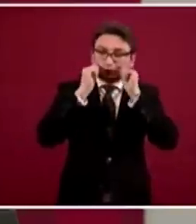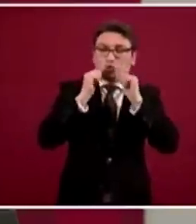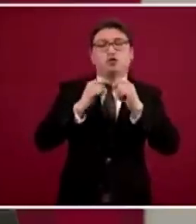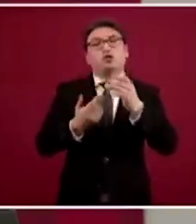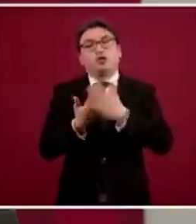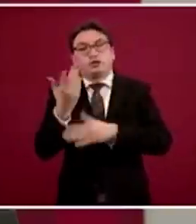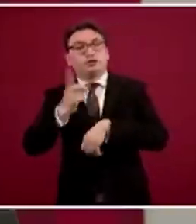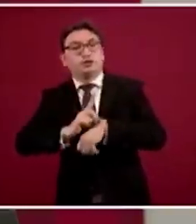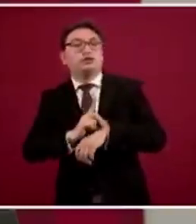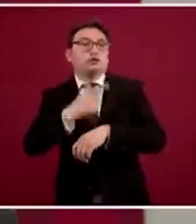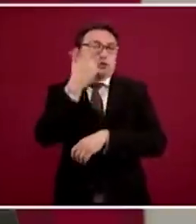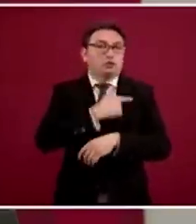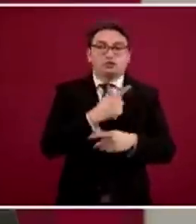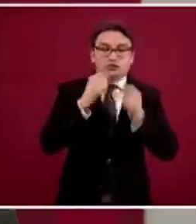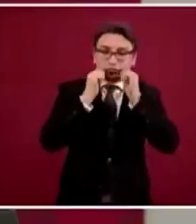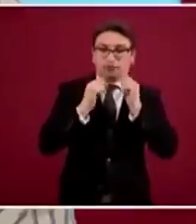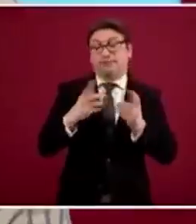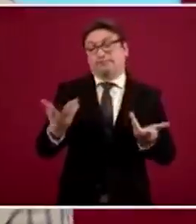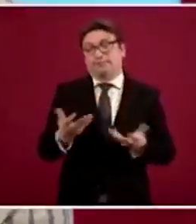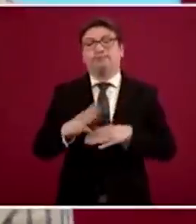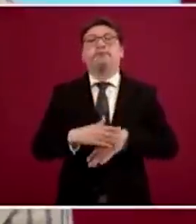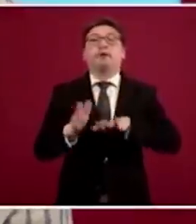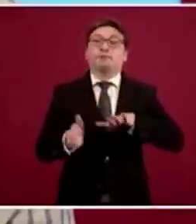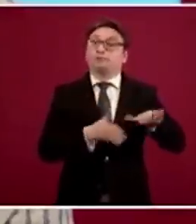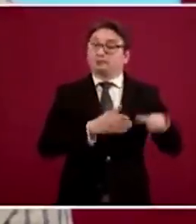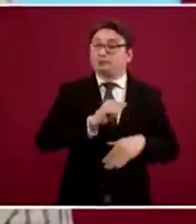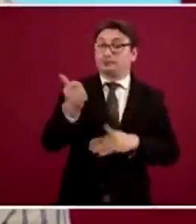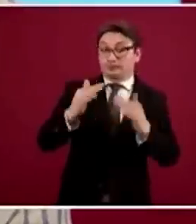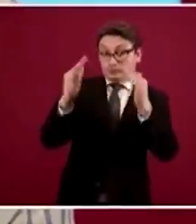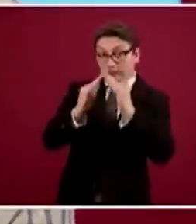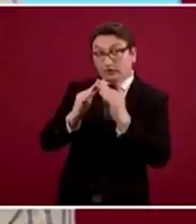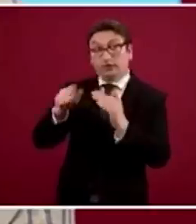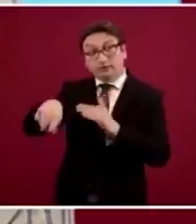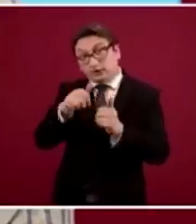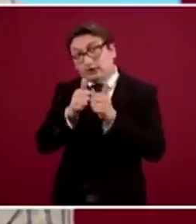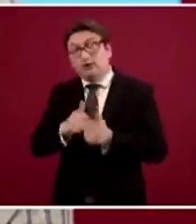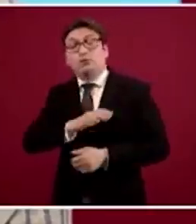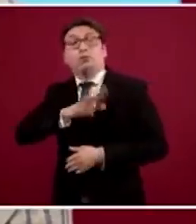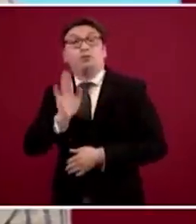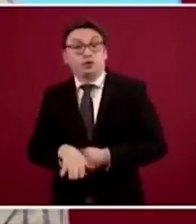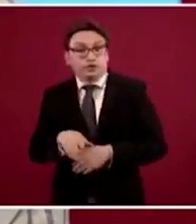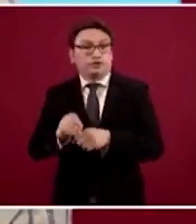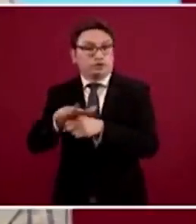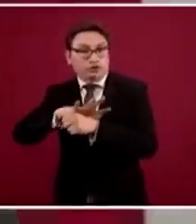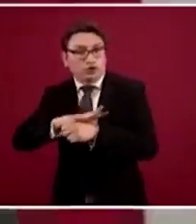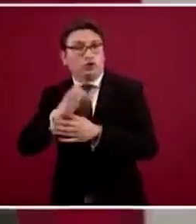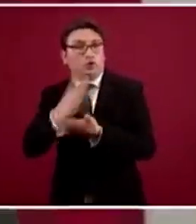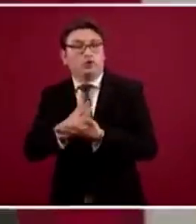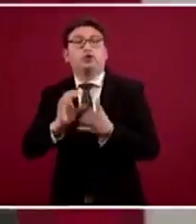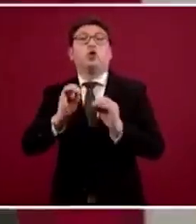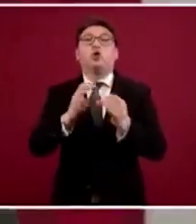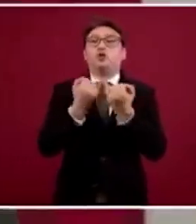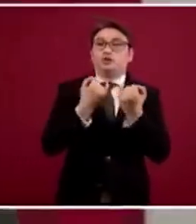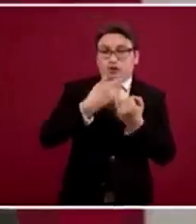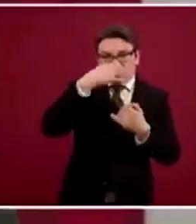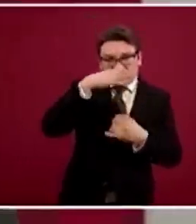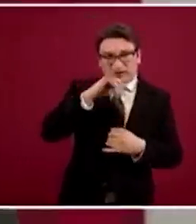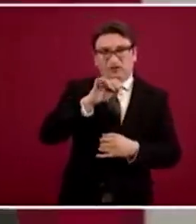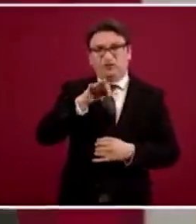Respecto a personas que pudieran perder la vida en casa, ocurre no solamente ahora con la epidemia de COVID, ocurre con la influenza y ocurre con